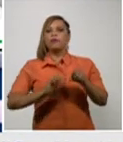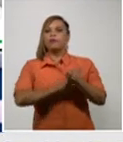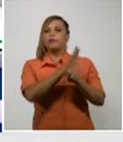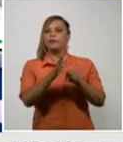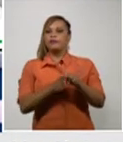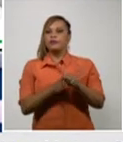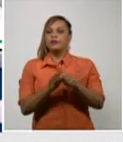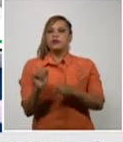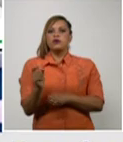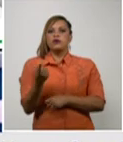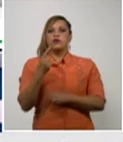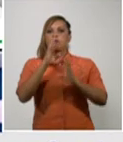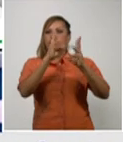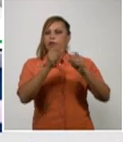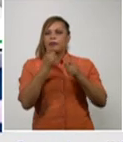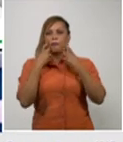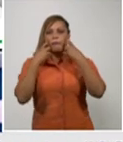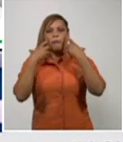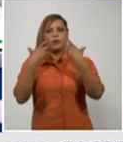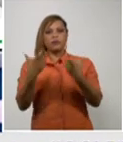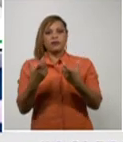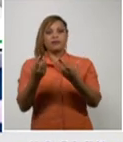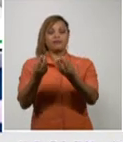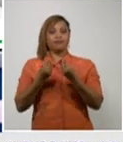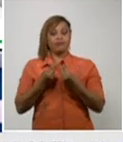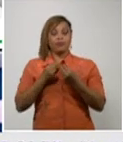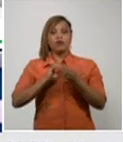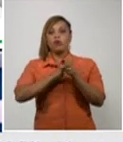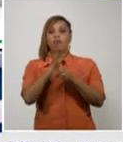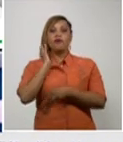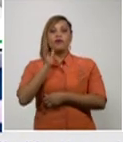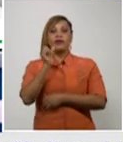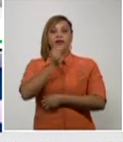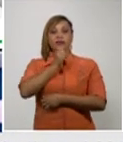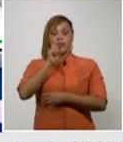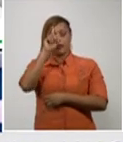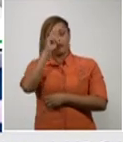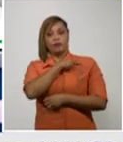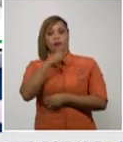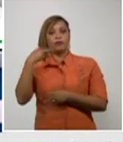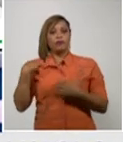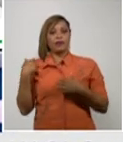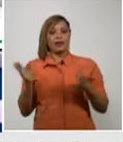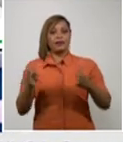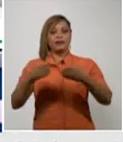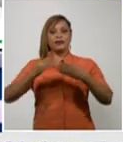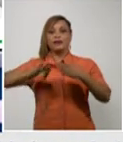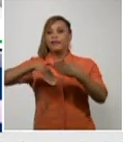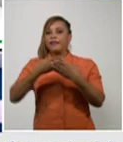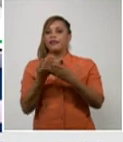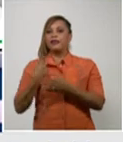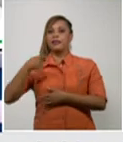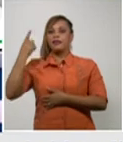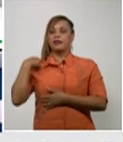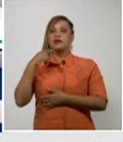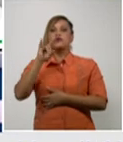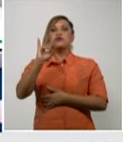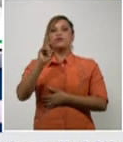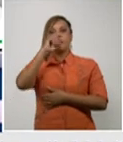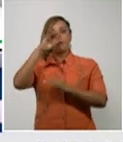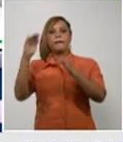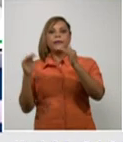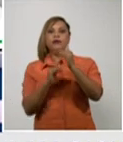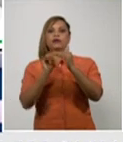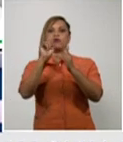uno de los datos más importantes que aportaba en esta conferencia el experto es que al cierre del día de ayer 9 menores de un año